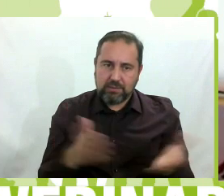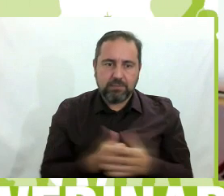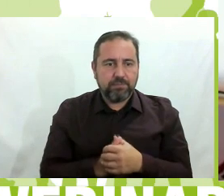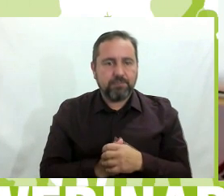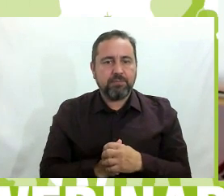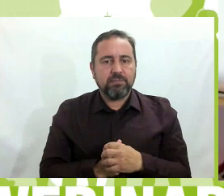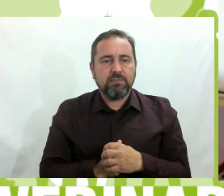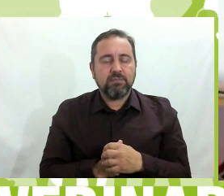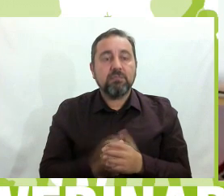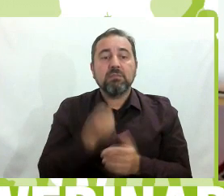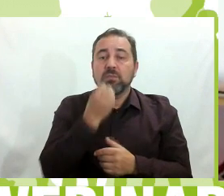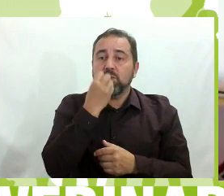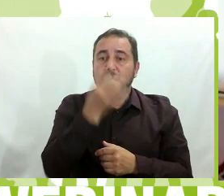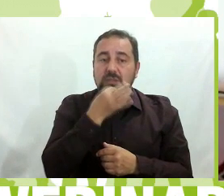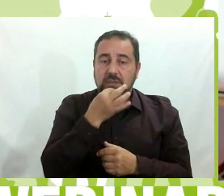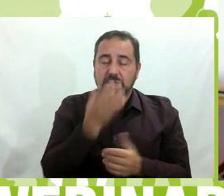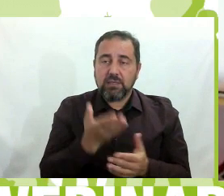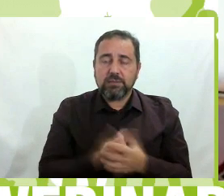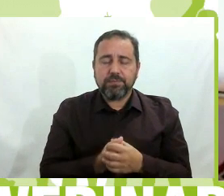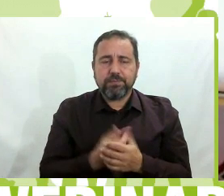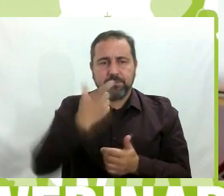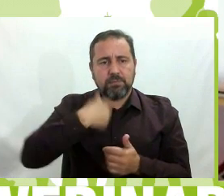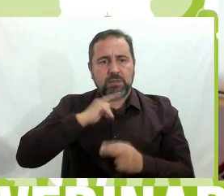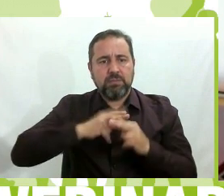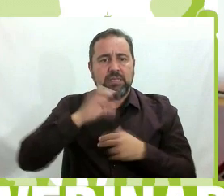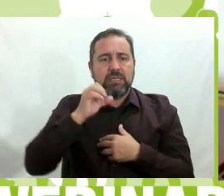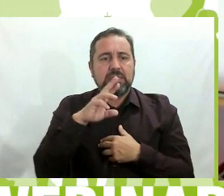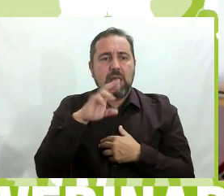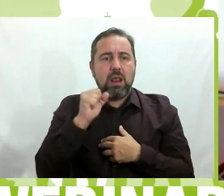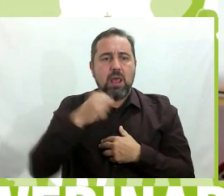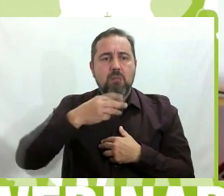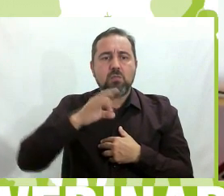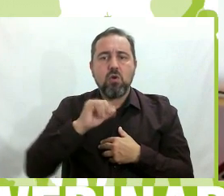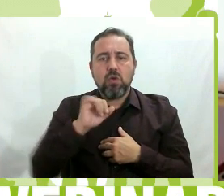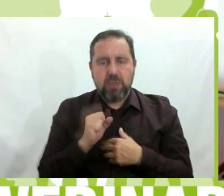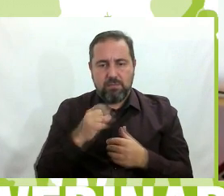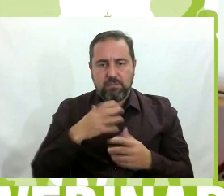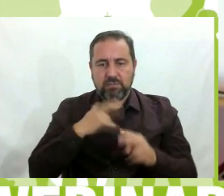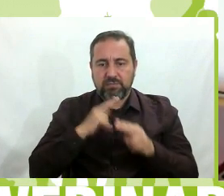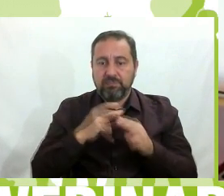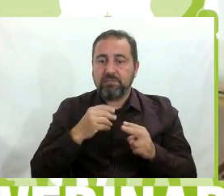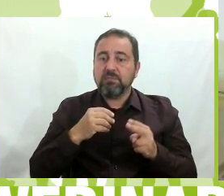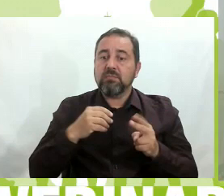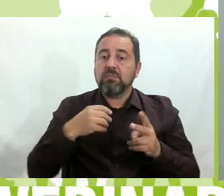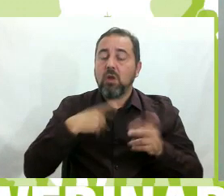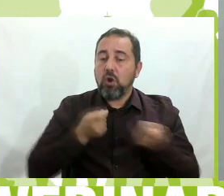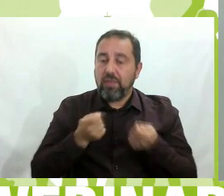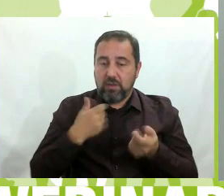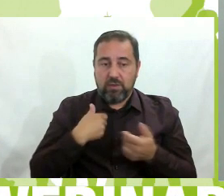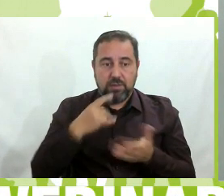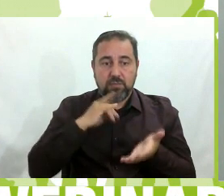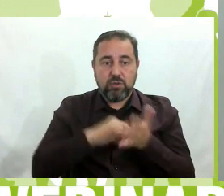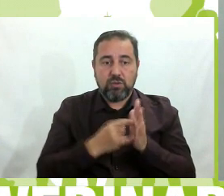Buenas tardes, soy Sara Moyá y soy la coordinadora del proyecto del cole. El